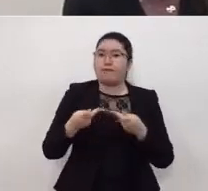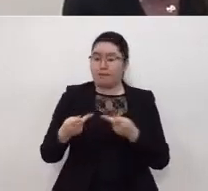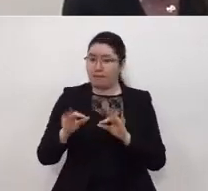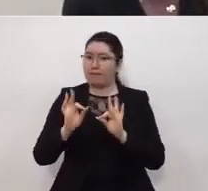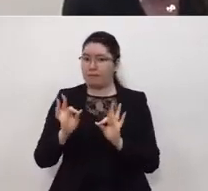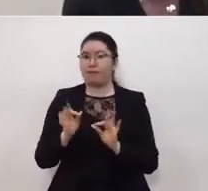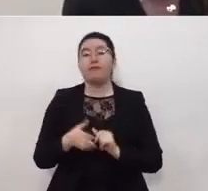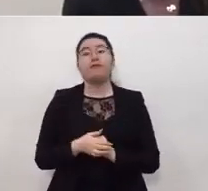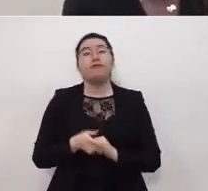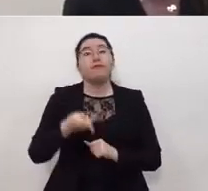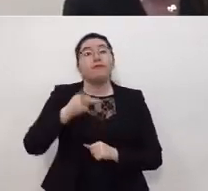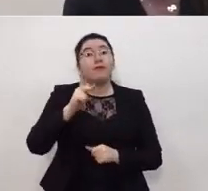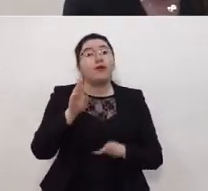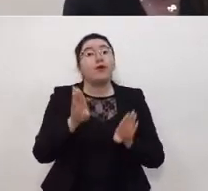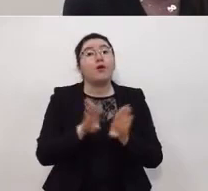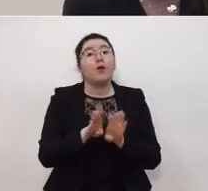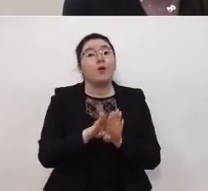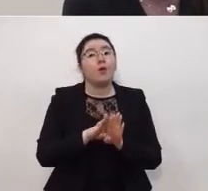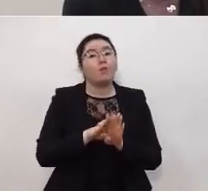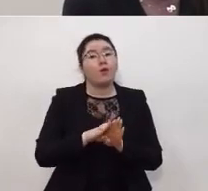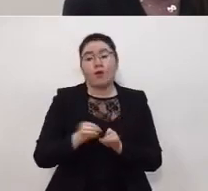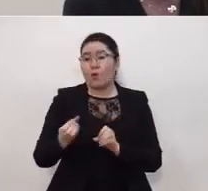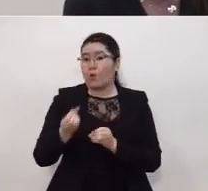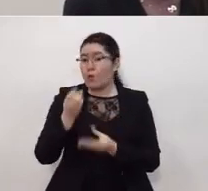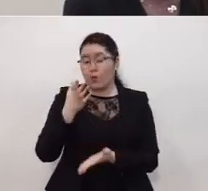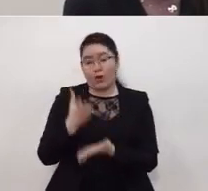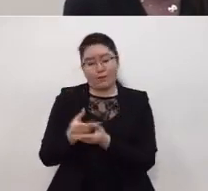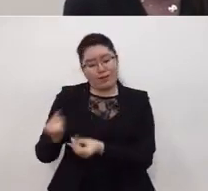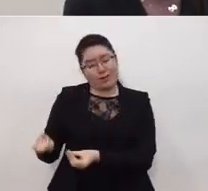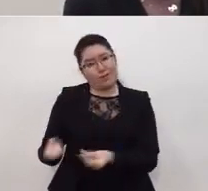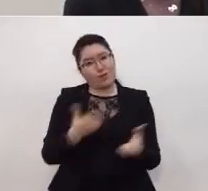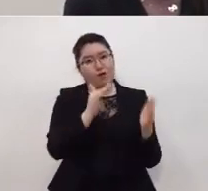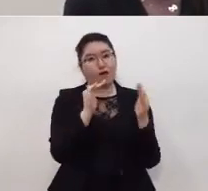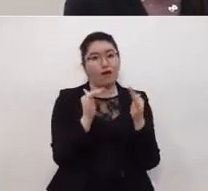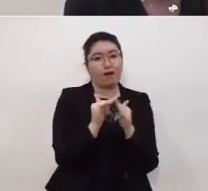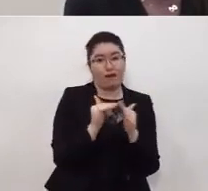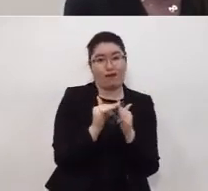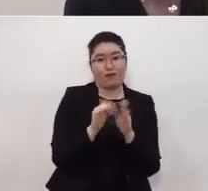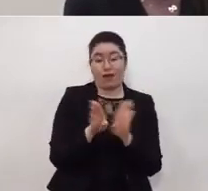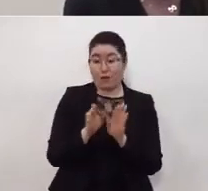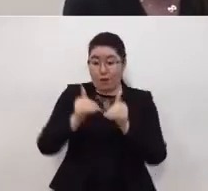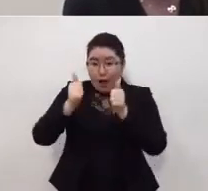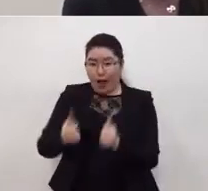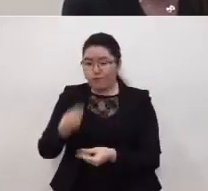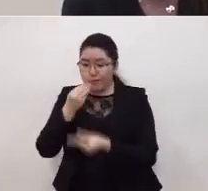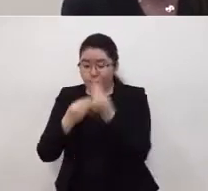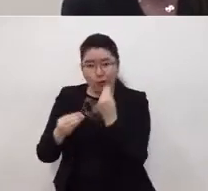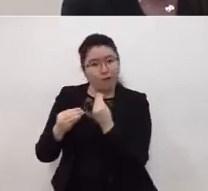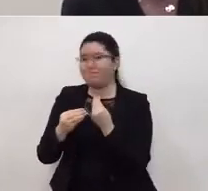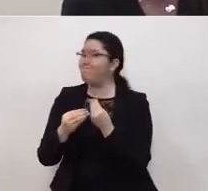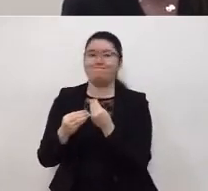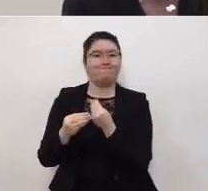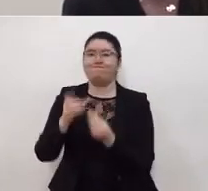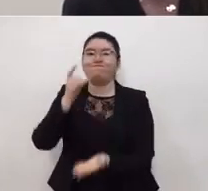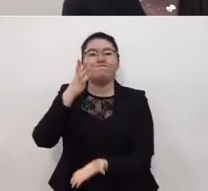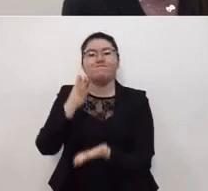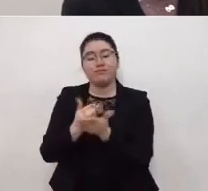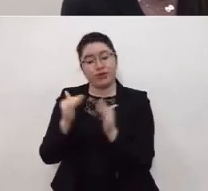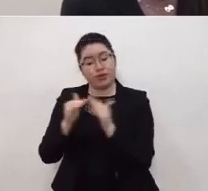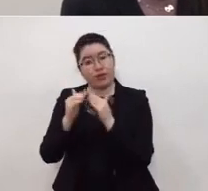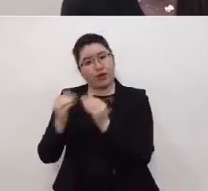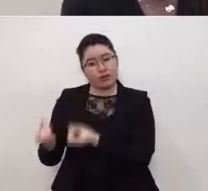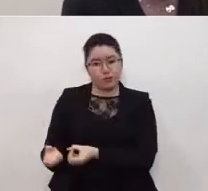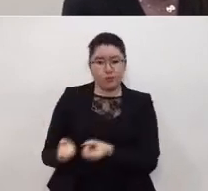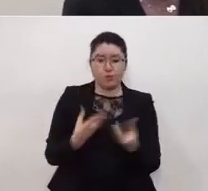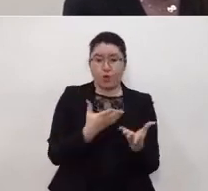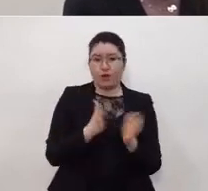pero exclusivamente como servicio de entrega no como servicio local. Deberán habilitarse los